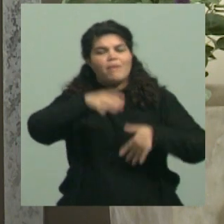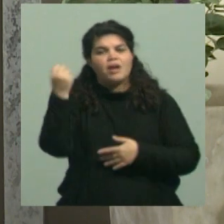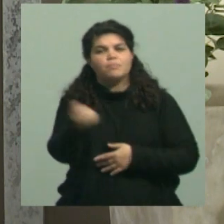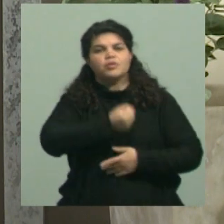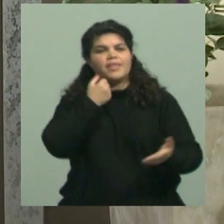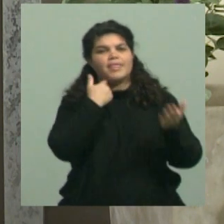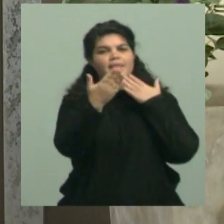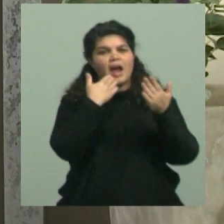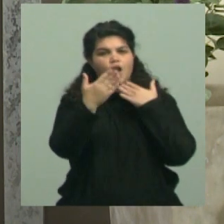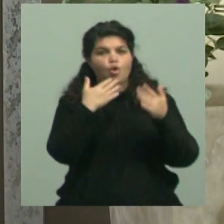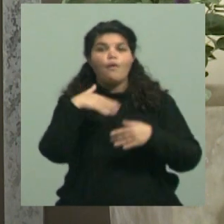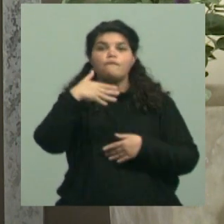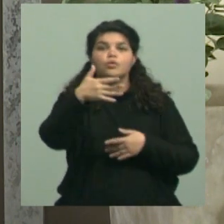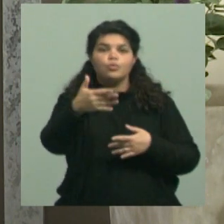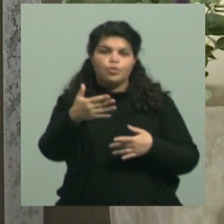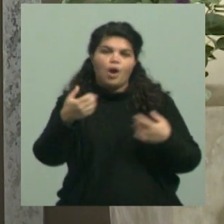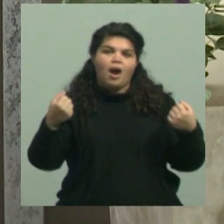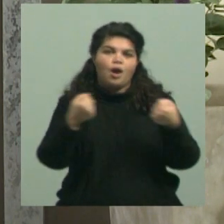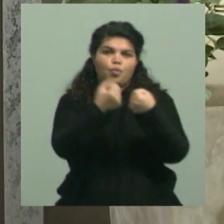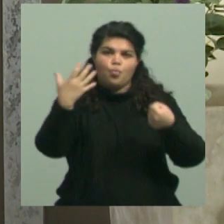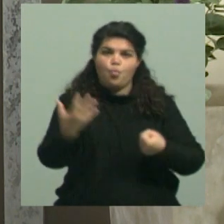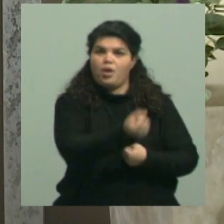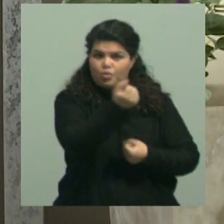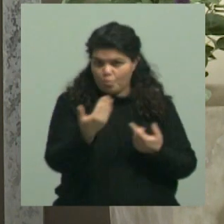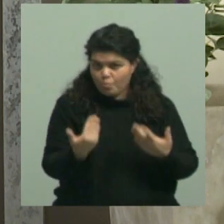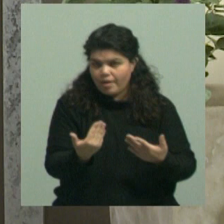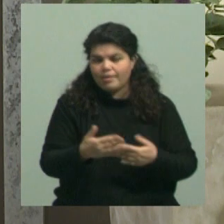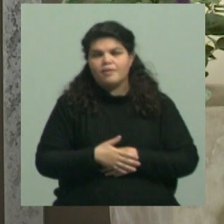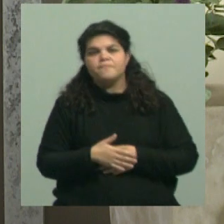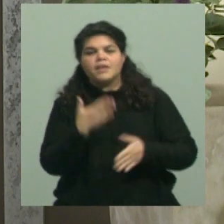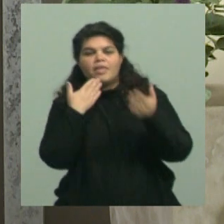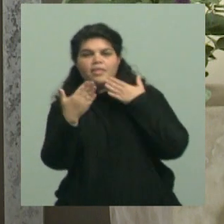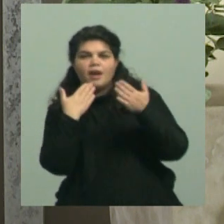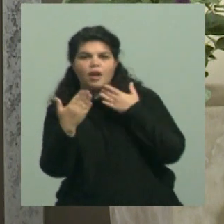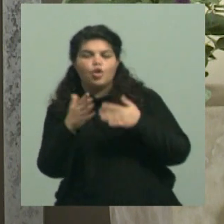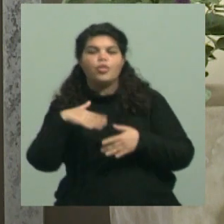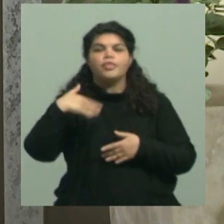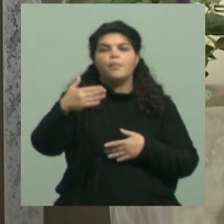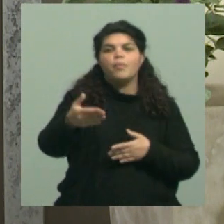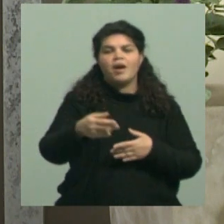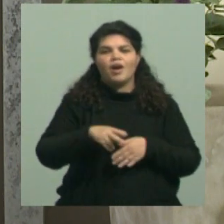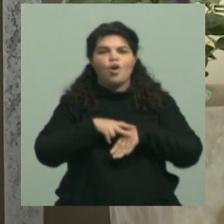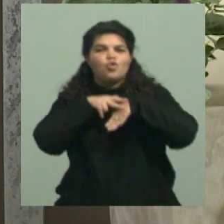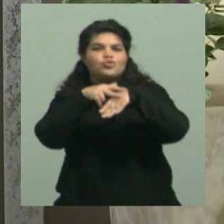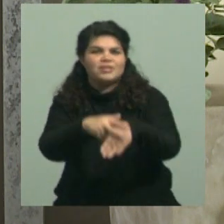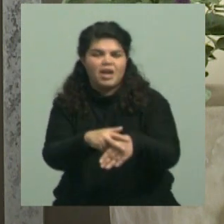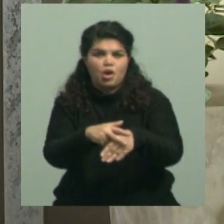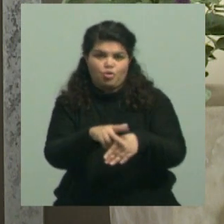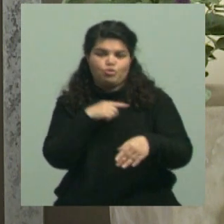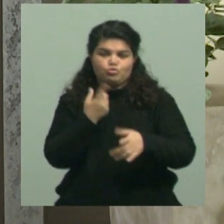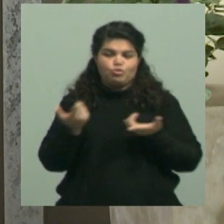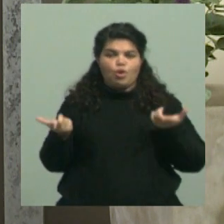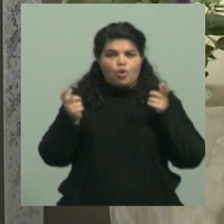para llegar a un acuerdo, dialogar para hacer sugerencias como sistema universitario, el Consejo